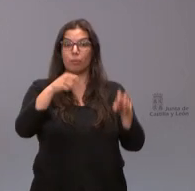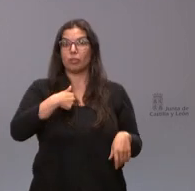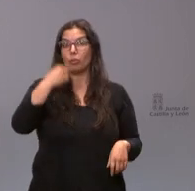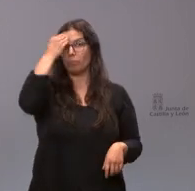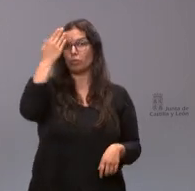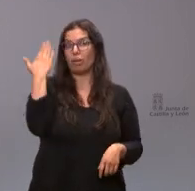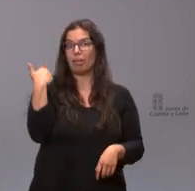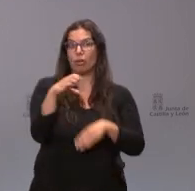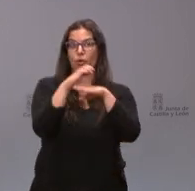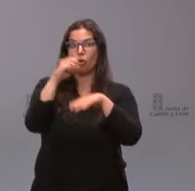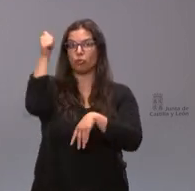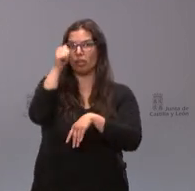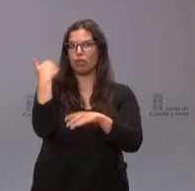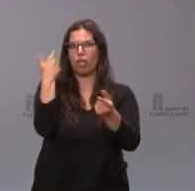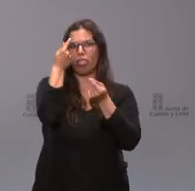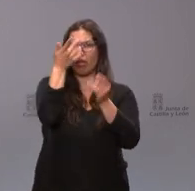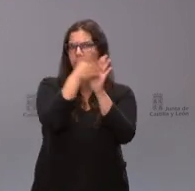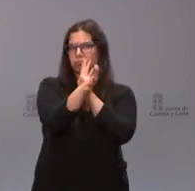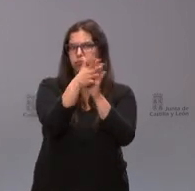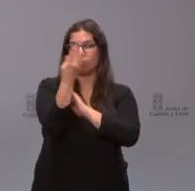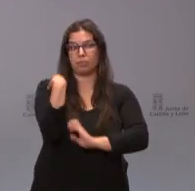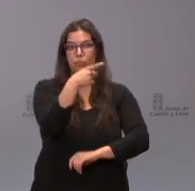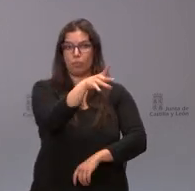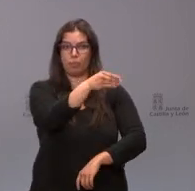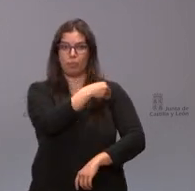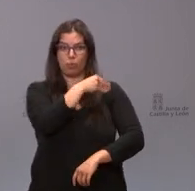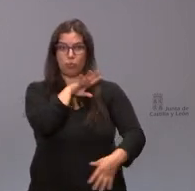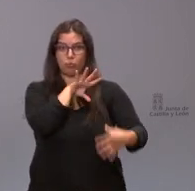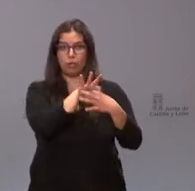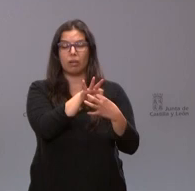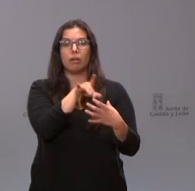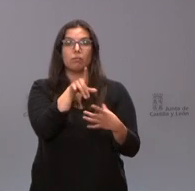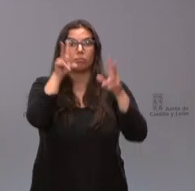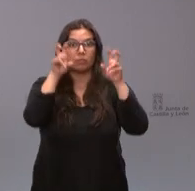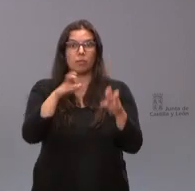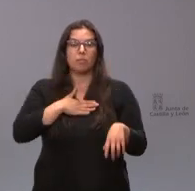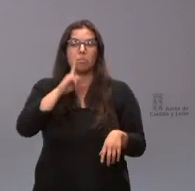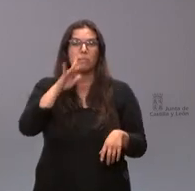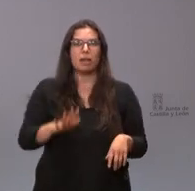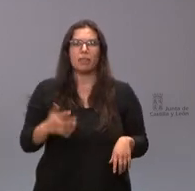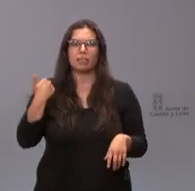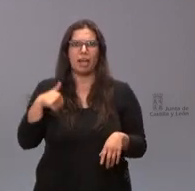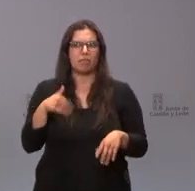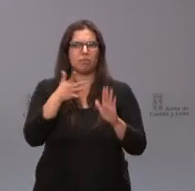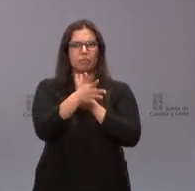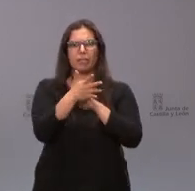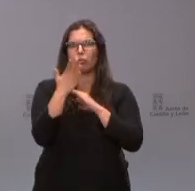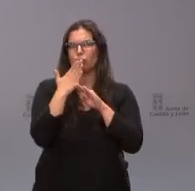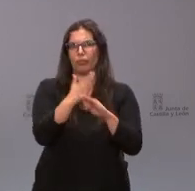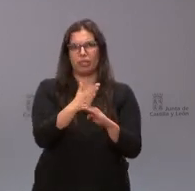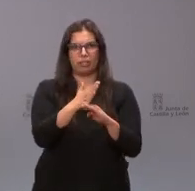explicaciones detalladas de lo que usted plantea y sobre esta cuestión a me parece que son explicaciones suficientes